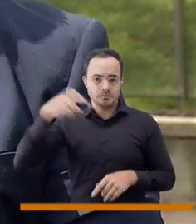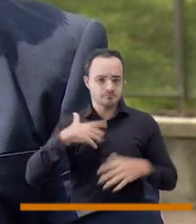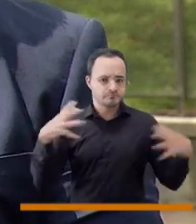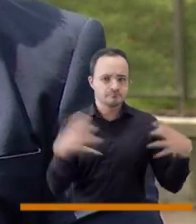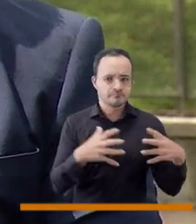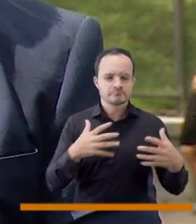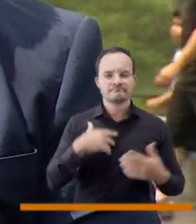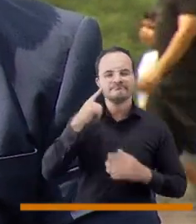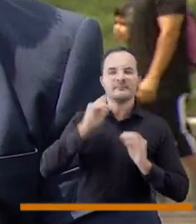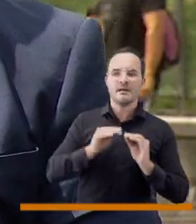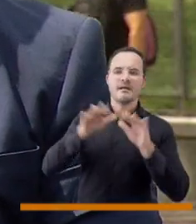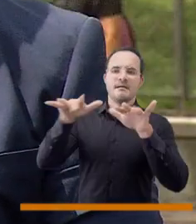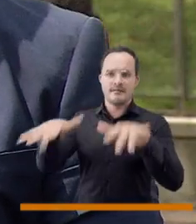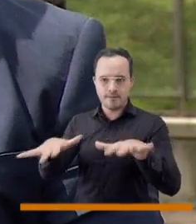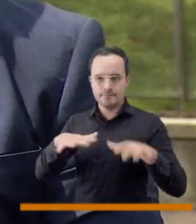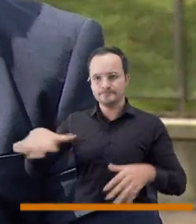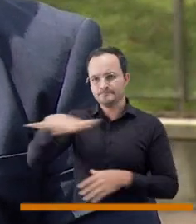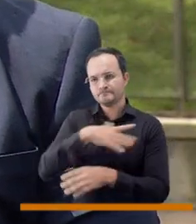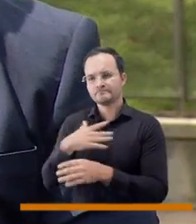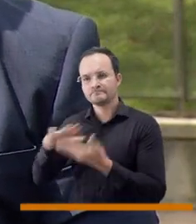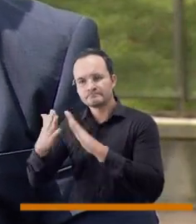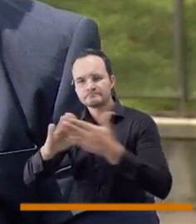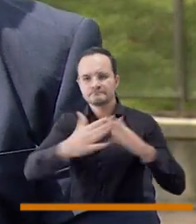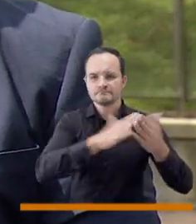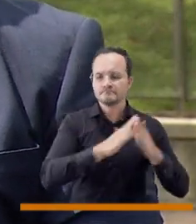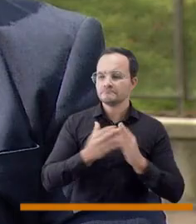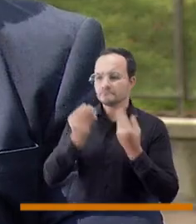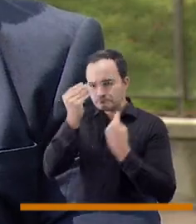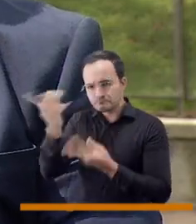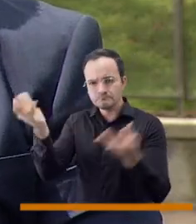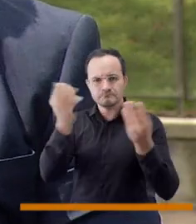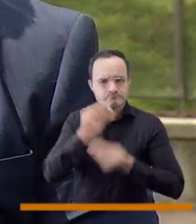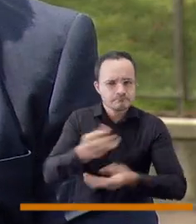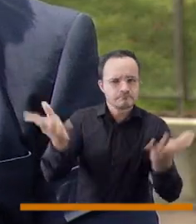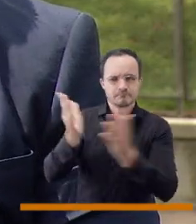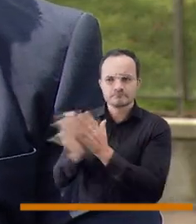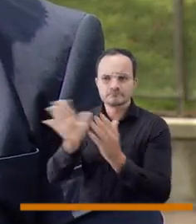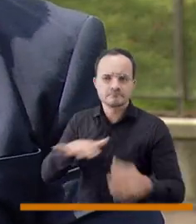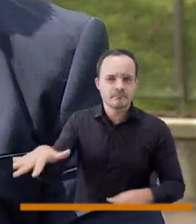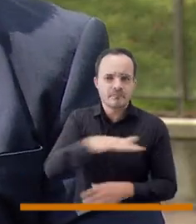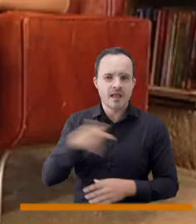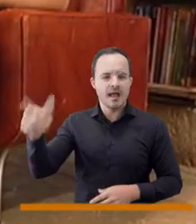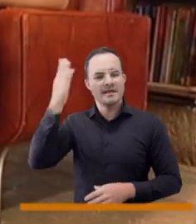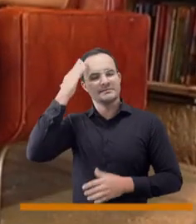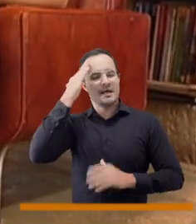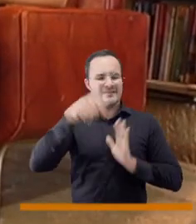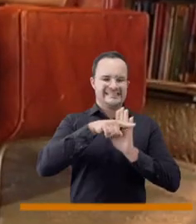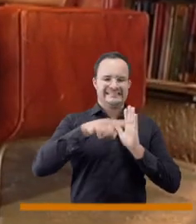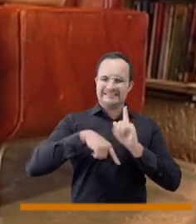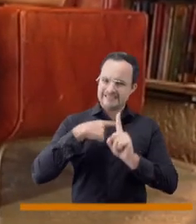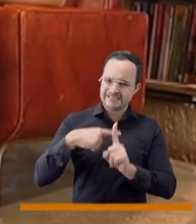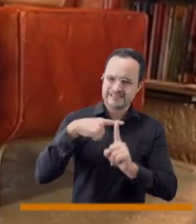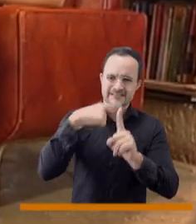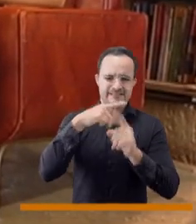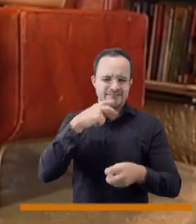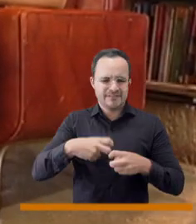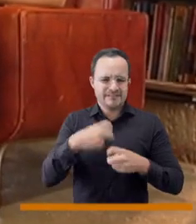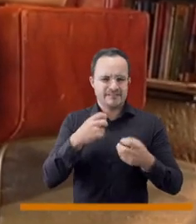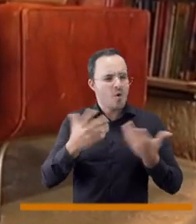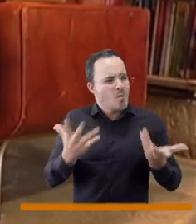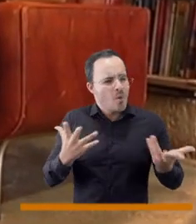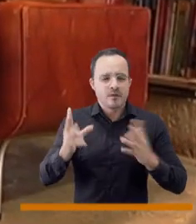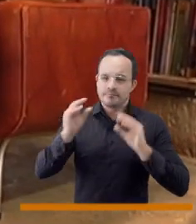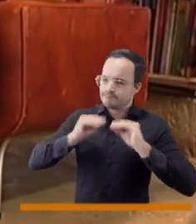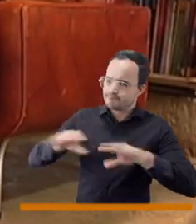profesionales que hacen parte del equipo, nos dirigimos hacia las comunidades y transmitimos el mensaje, orientamos, acompañamos y brindamos conocimiento